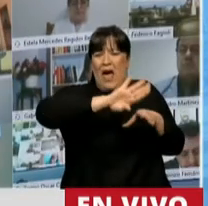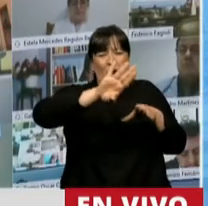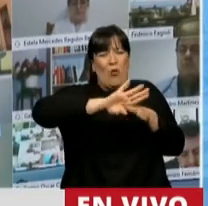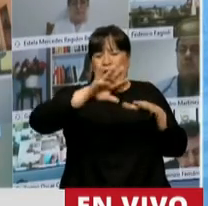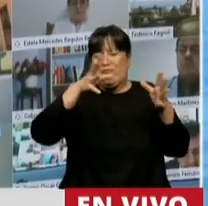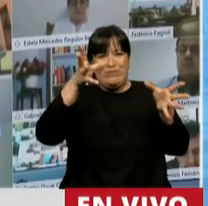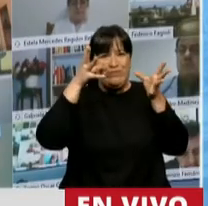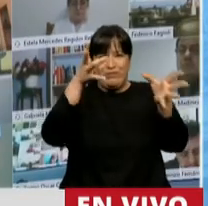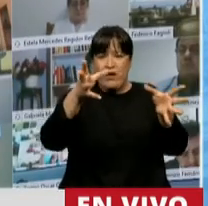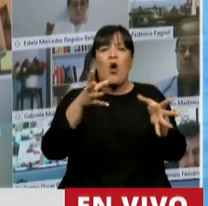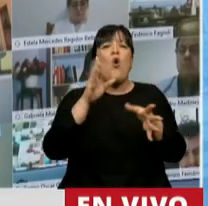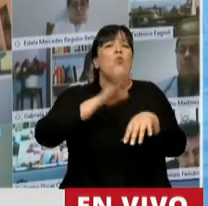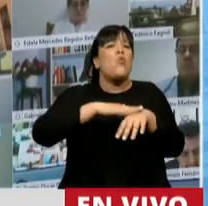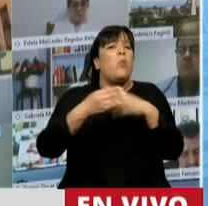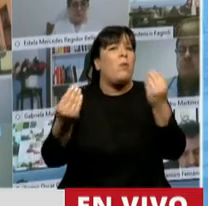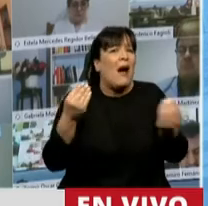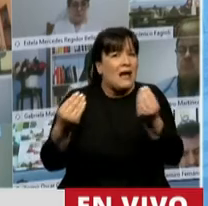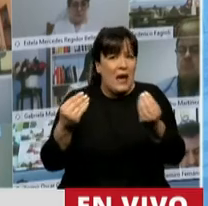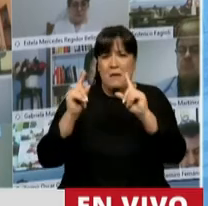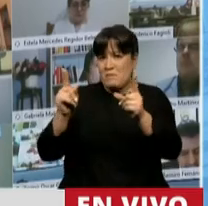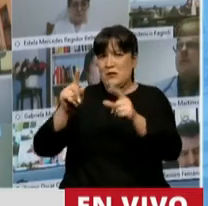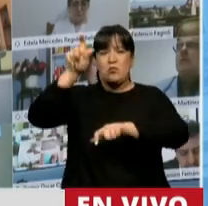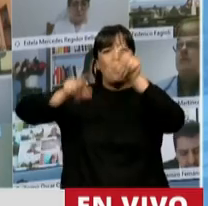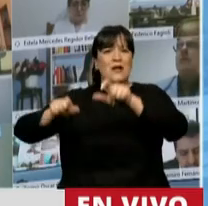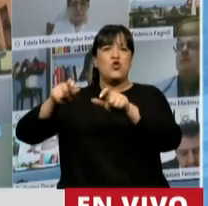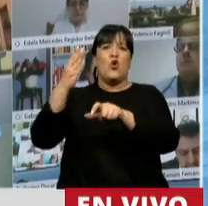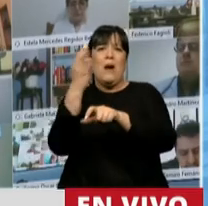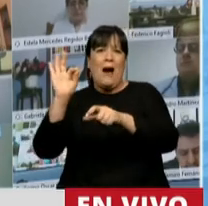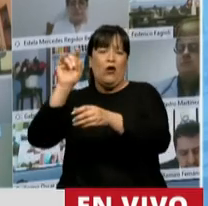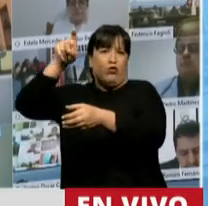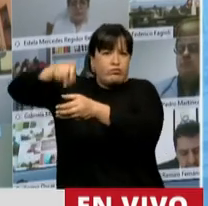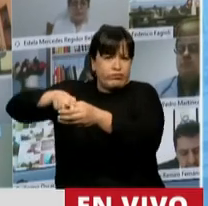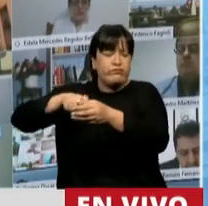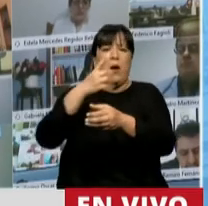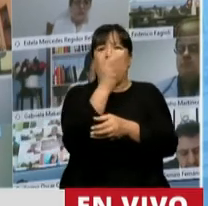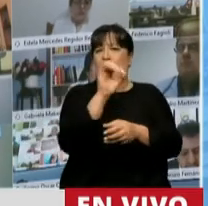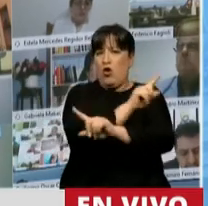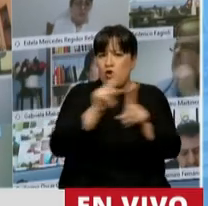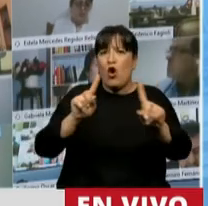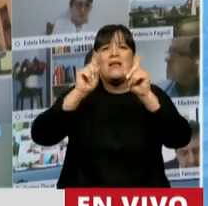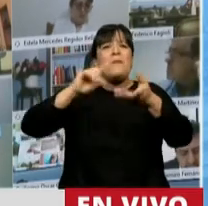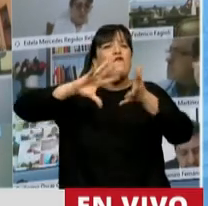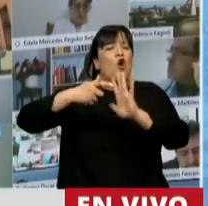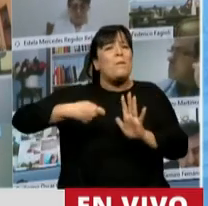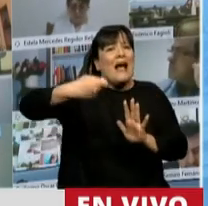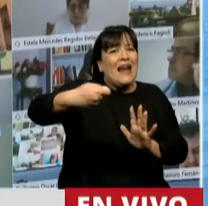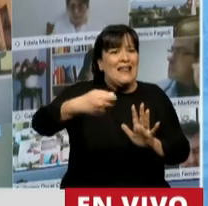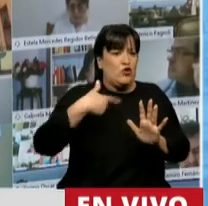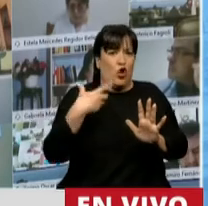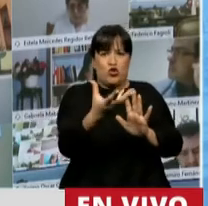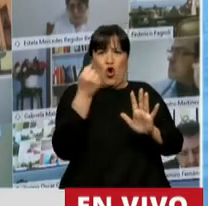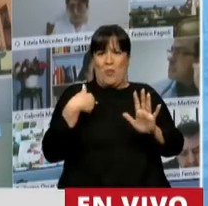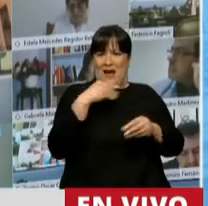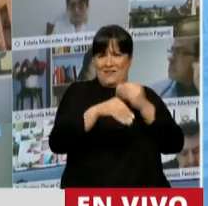sobreendeudamiento con todos los usuarios bancarios y no bancarios y con el tipo de crédito que asume cada familia,